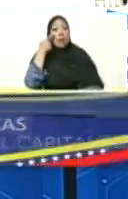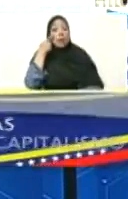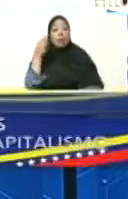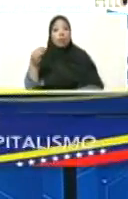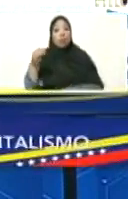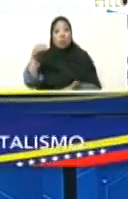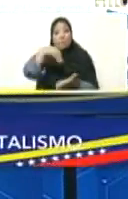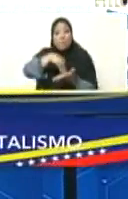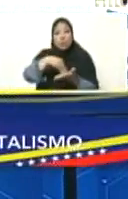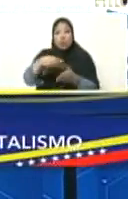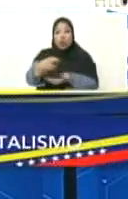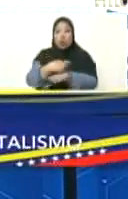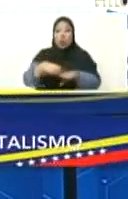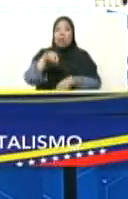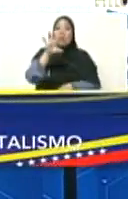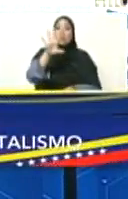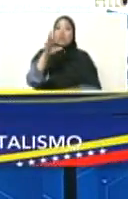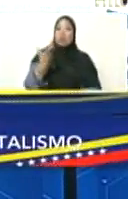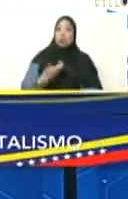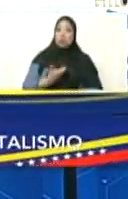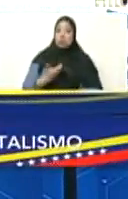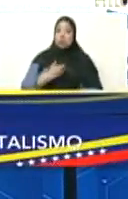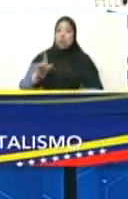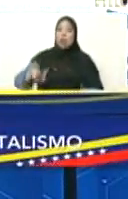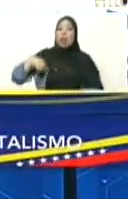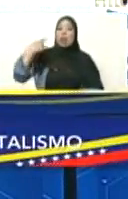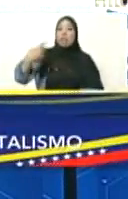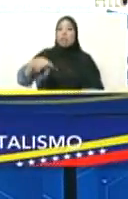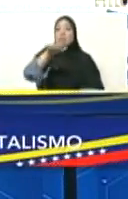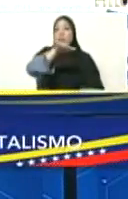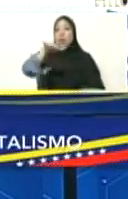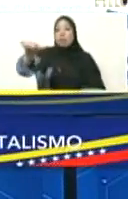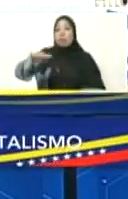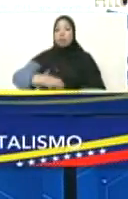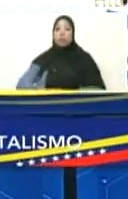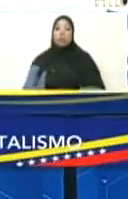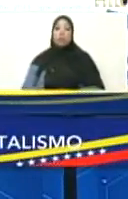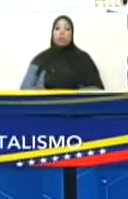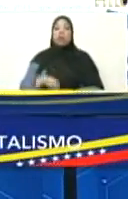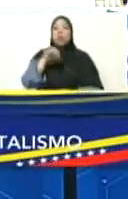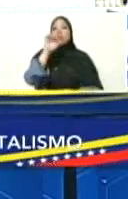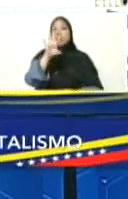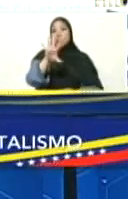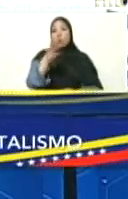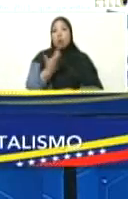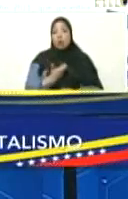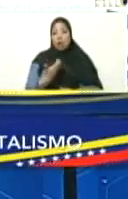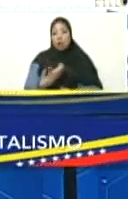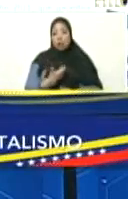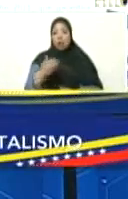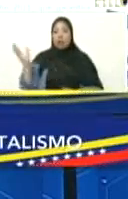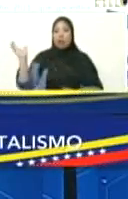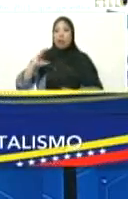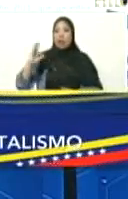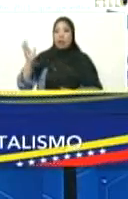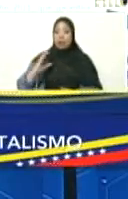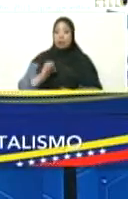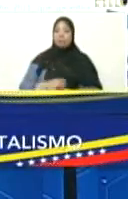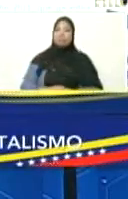con todos los cinco alcaldes la próxima semana, con los cinco alcaldes de Caracas,